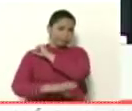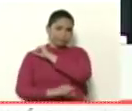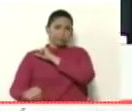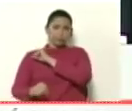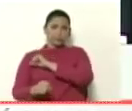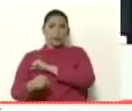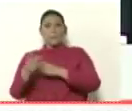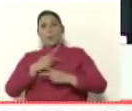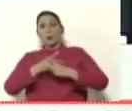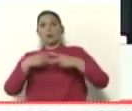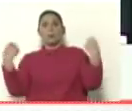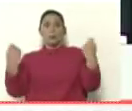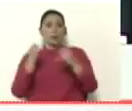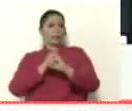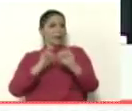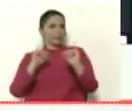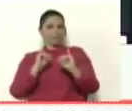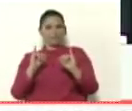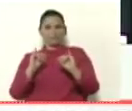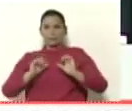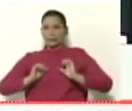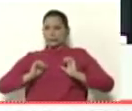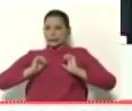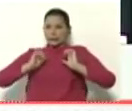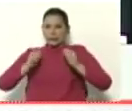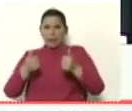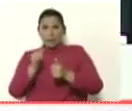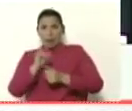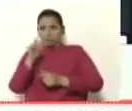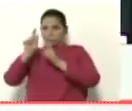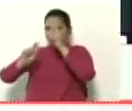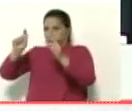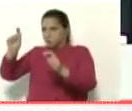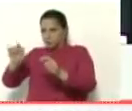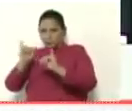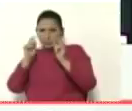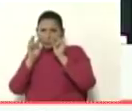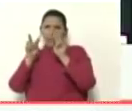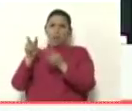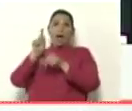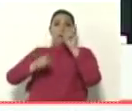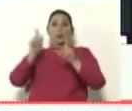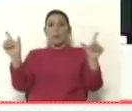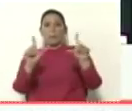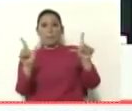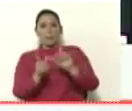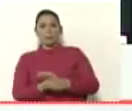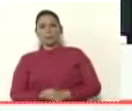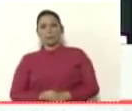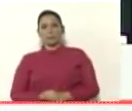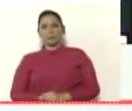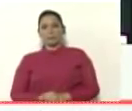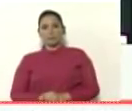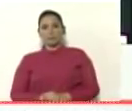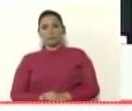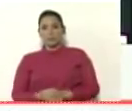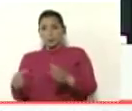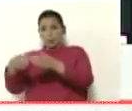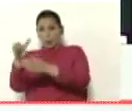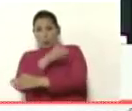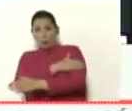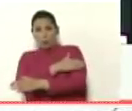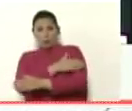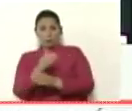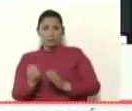voluntad popular, que ya está empezando a aparecer, incluso en algunos medios de comunicación de derecha o de extrema